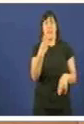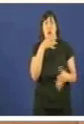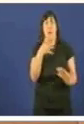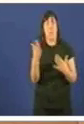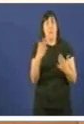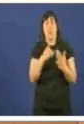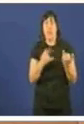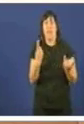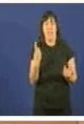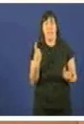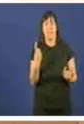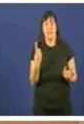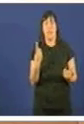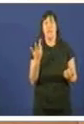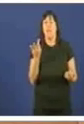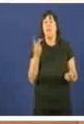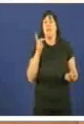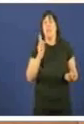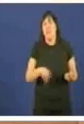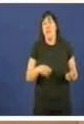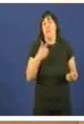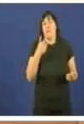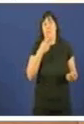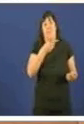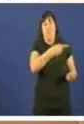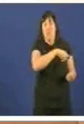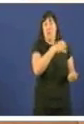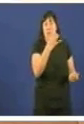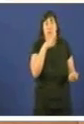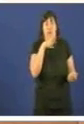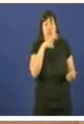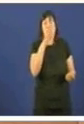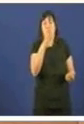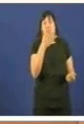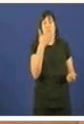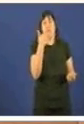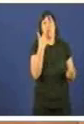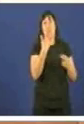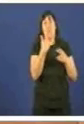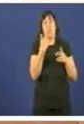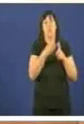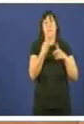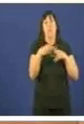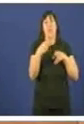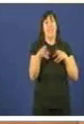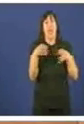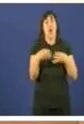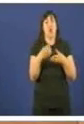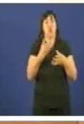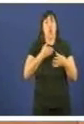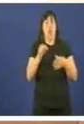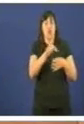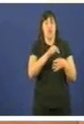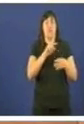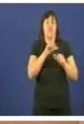crise económica. Sería, desde logo, moito máis responsable, señoría, utilizar a política dos consorcios de forma responsable. É decir,